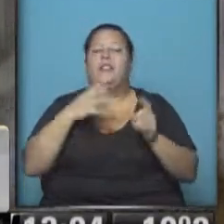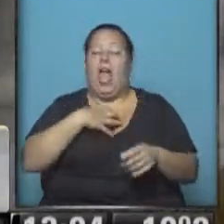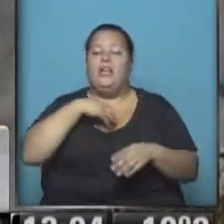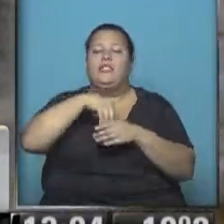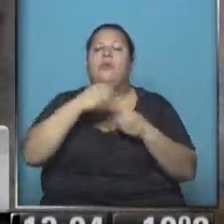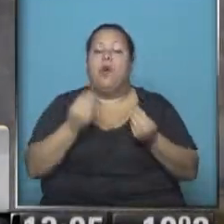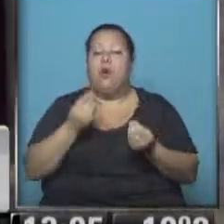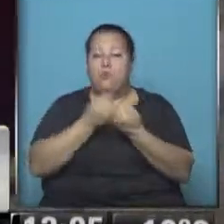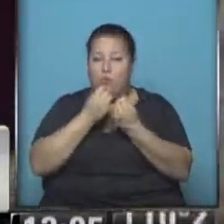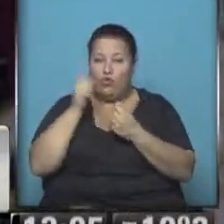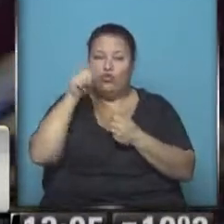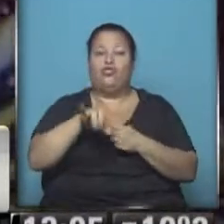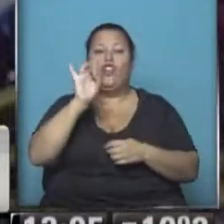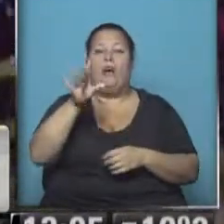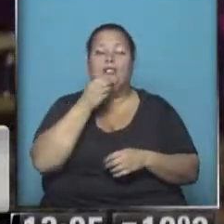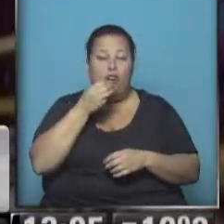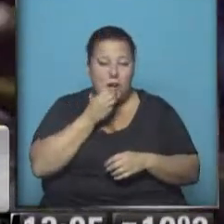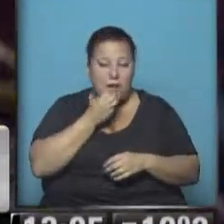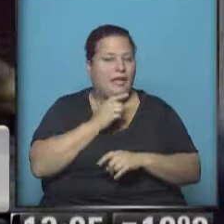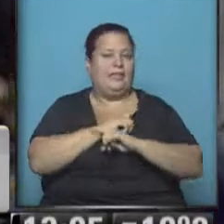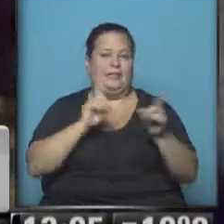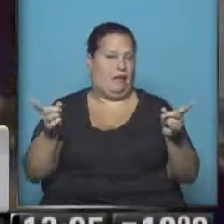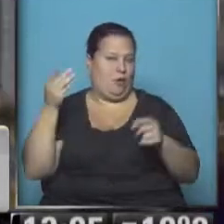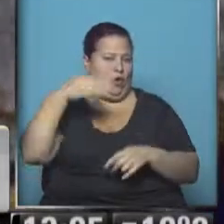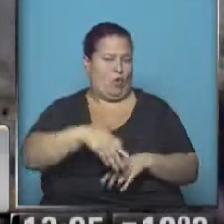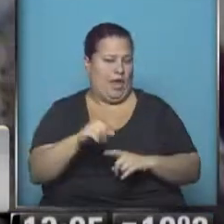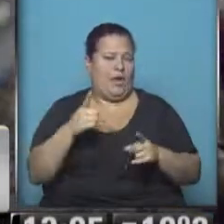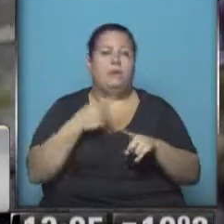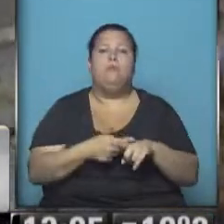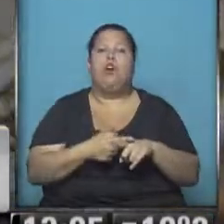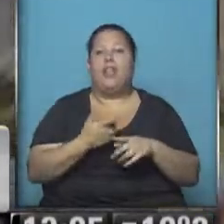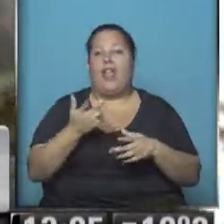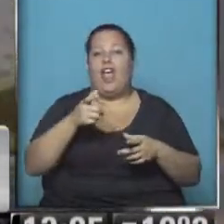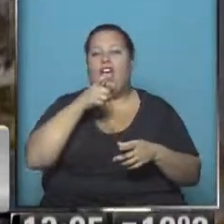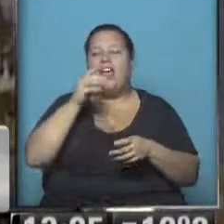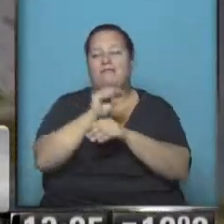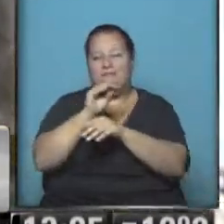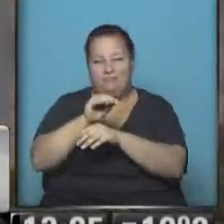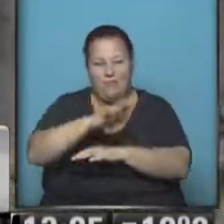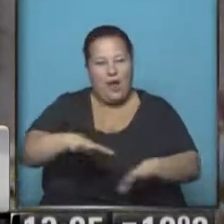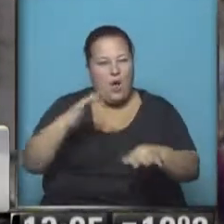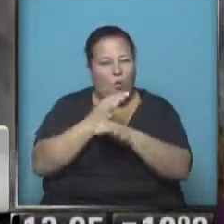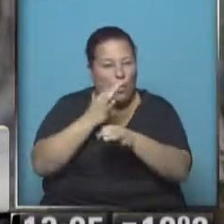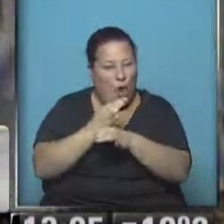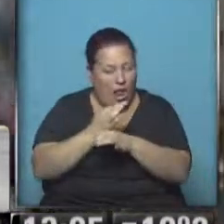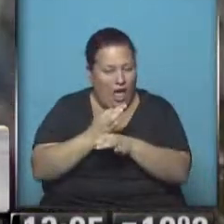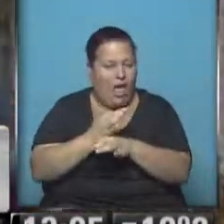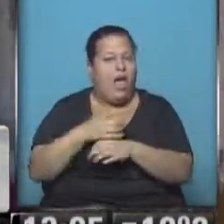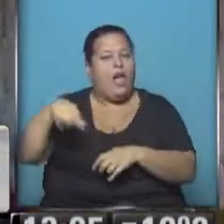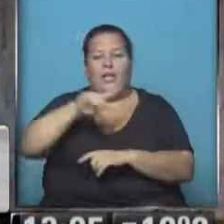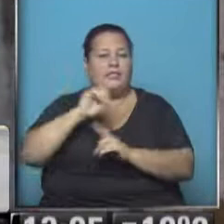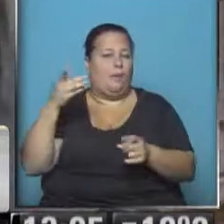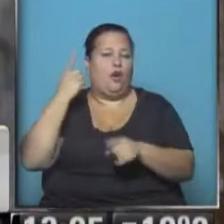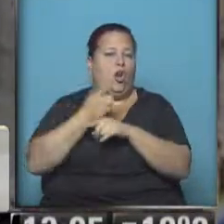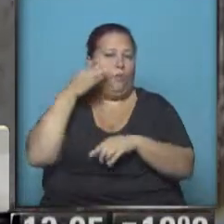muchos que vienen solamente para comer tampoco lo pudieron hacer porque la famosa copa de leche que se da en las escuelas, muchos tampoco